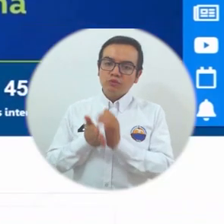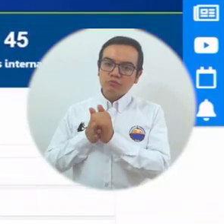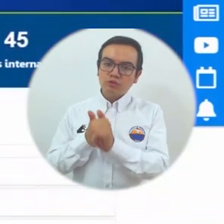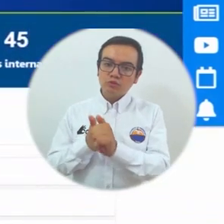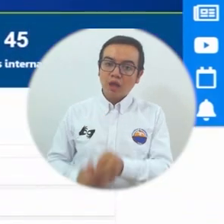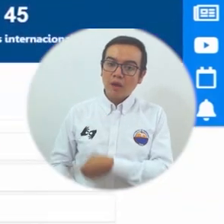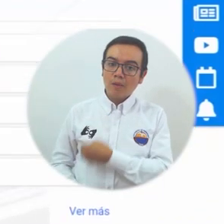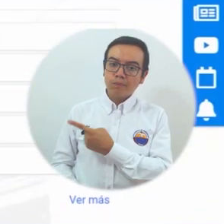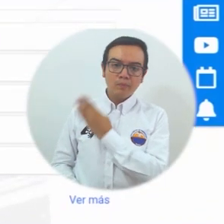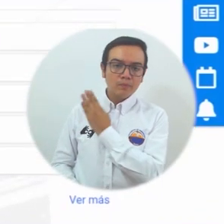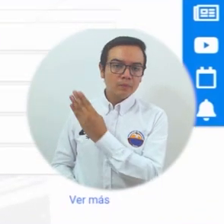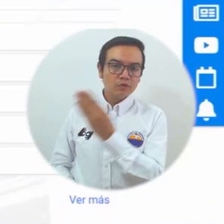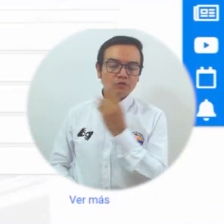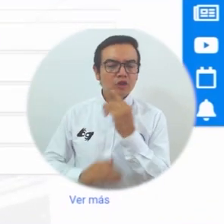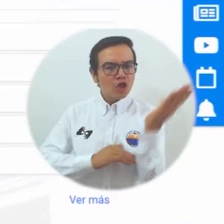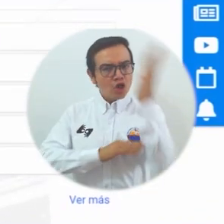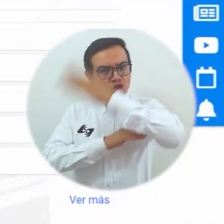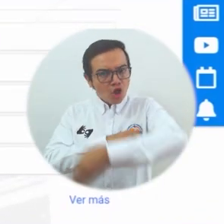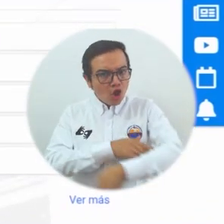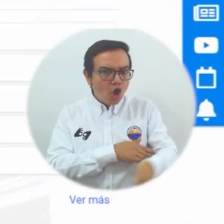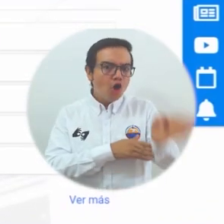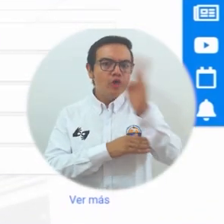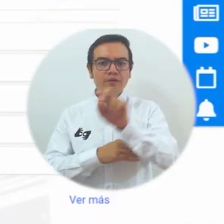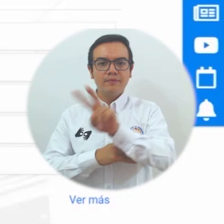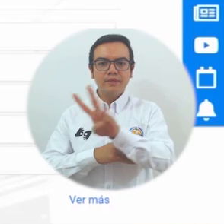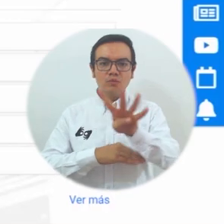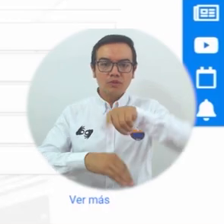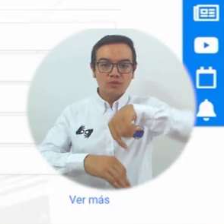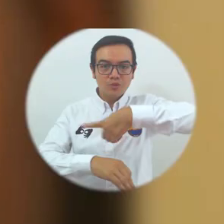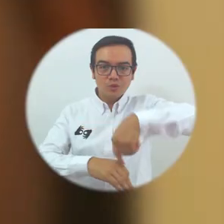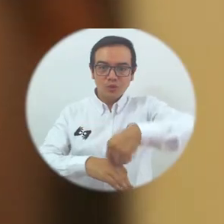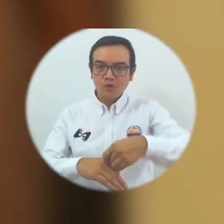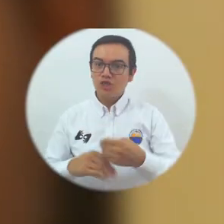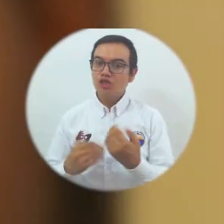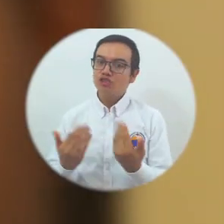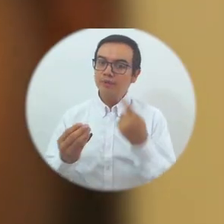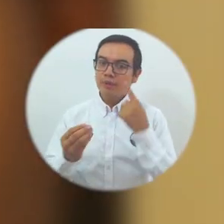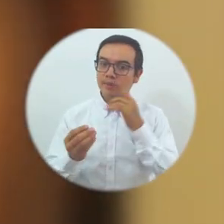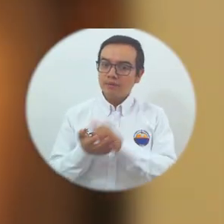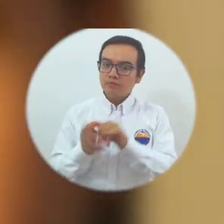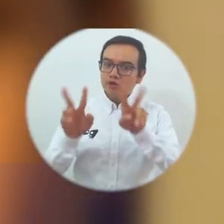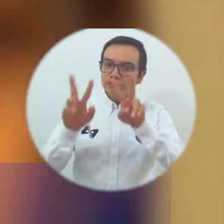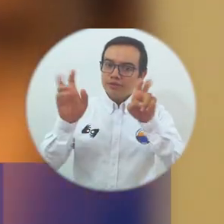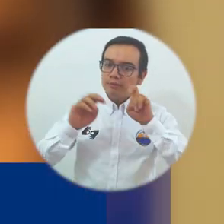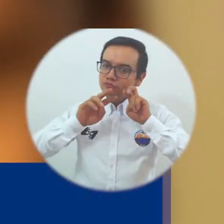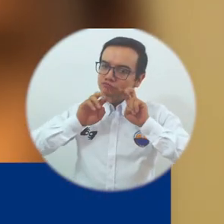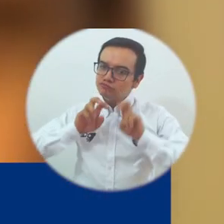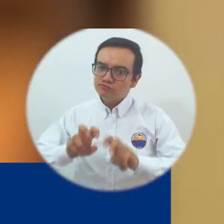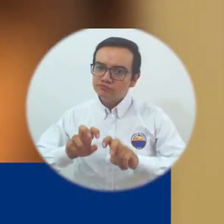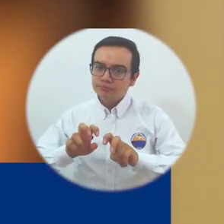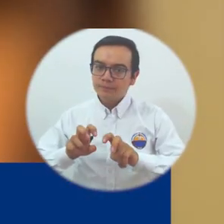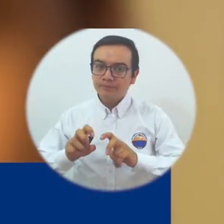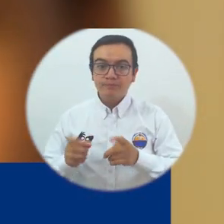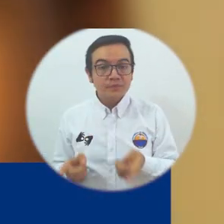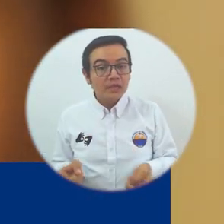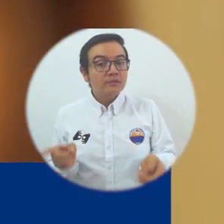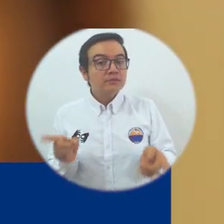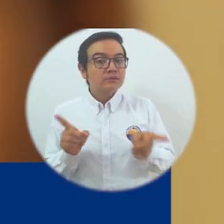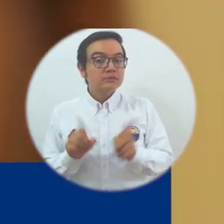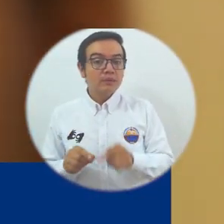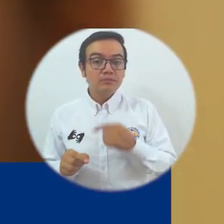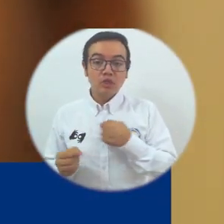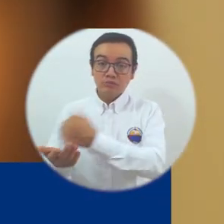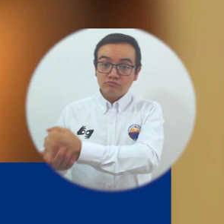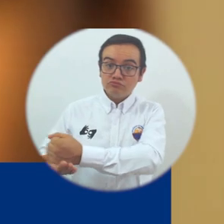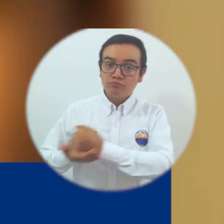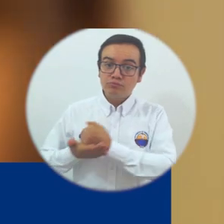Me parece que la metodología implementada por la biblioteca online 24 horas ha sido la indicada en temas de investigación